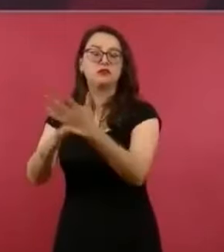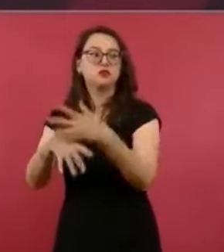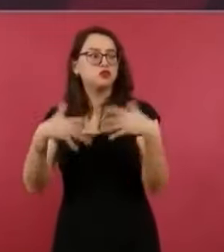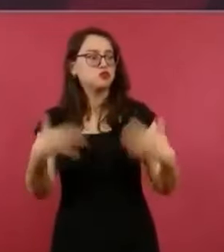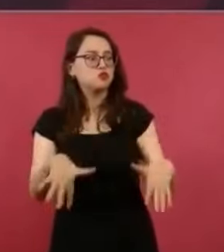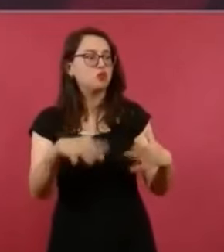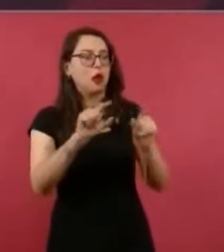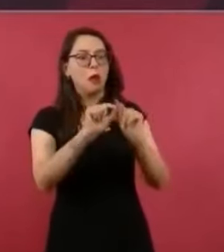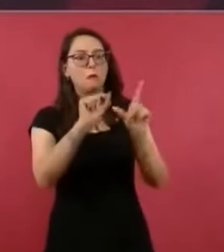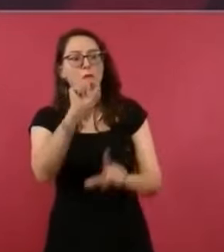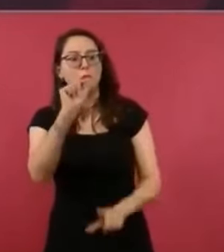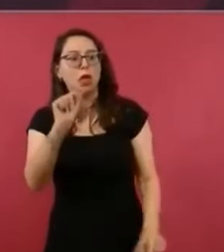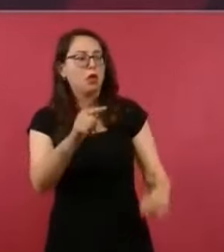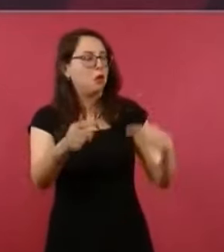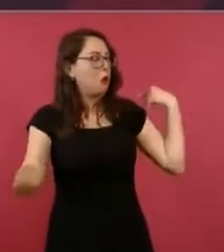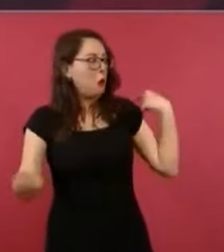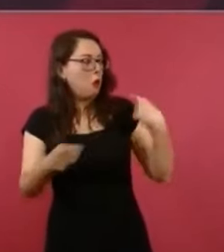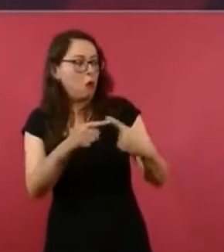años